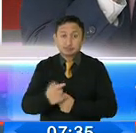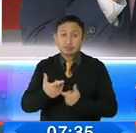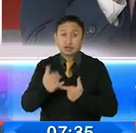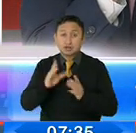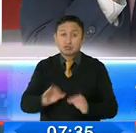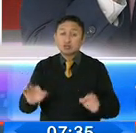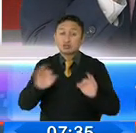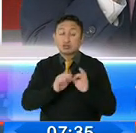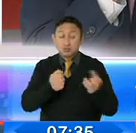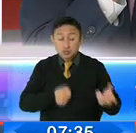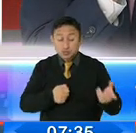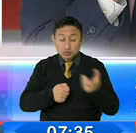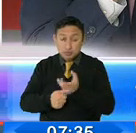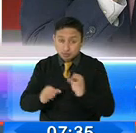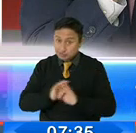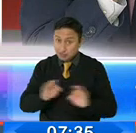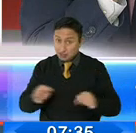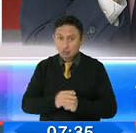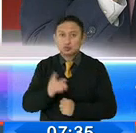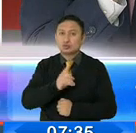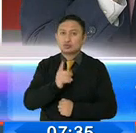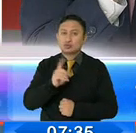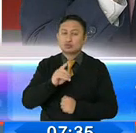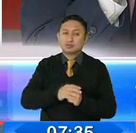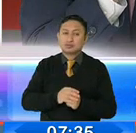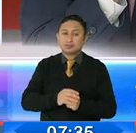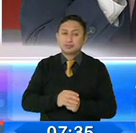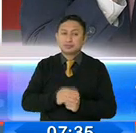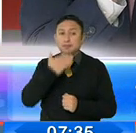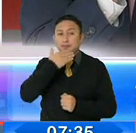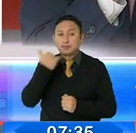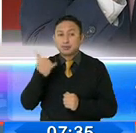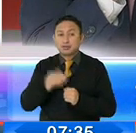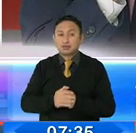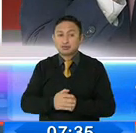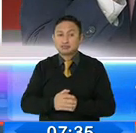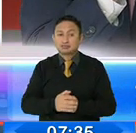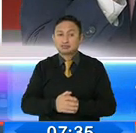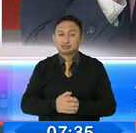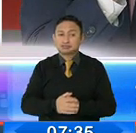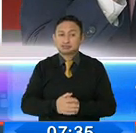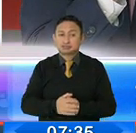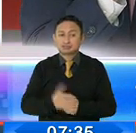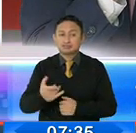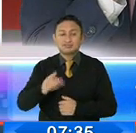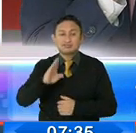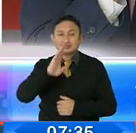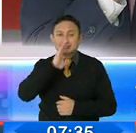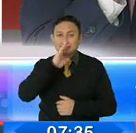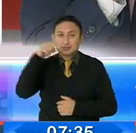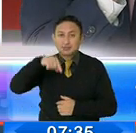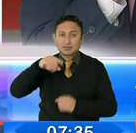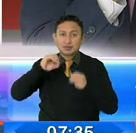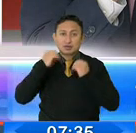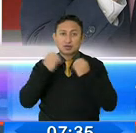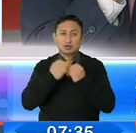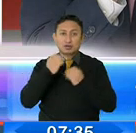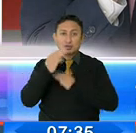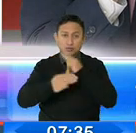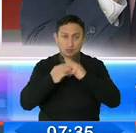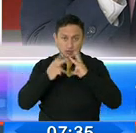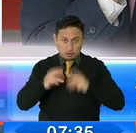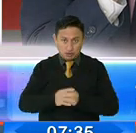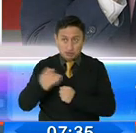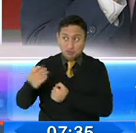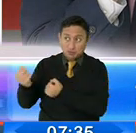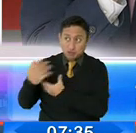lo más recomendado, es decir, siempre tenemos que ir de la mano con los boletines que